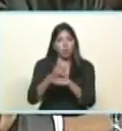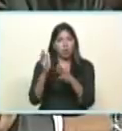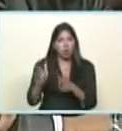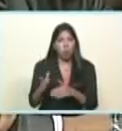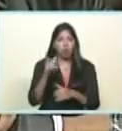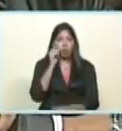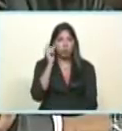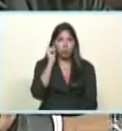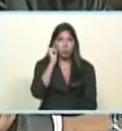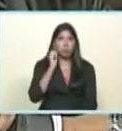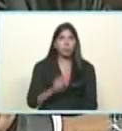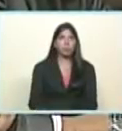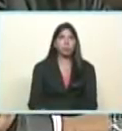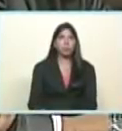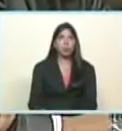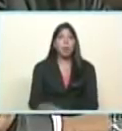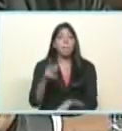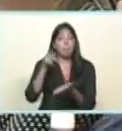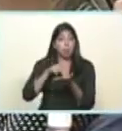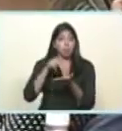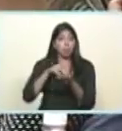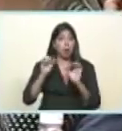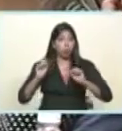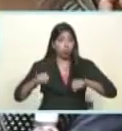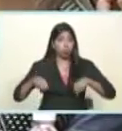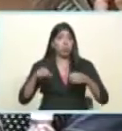país y participaron